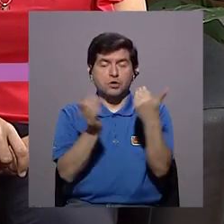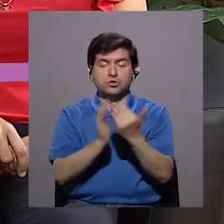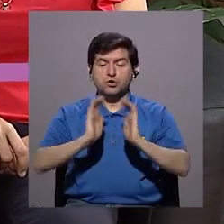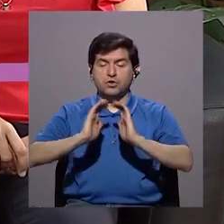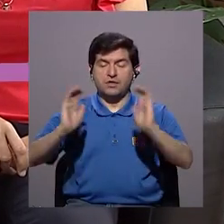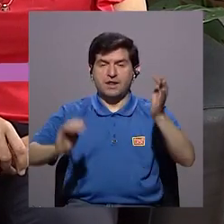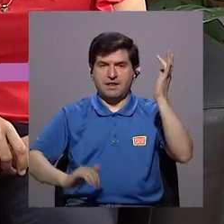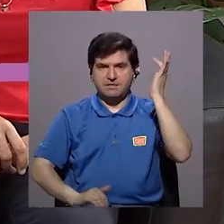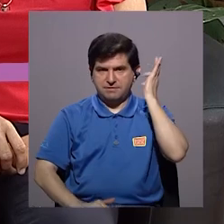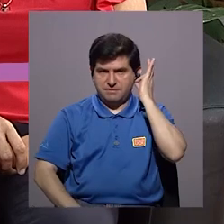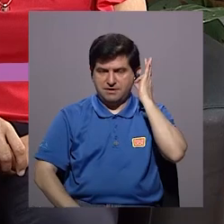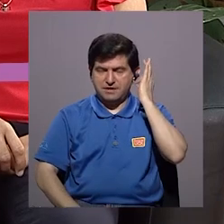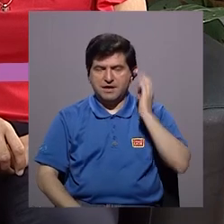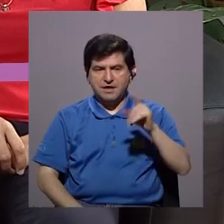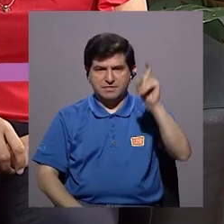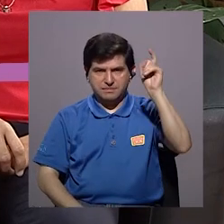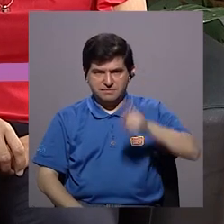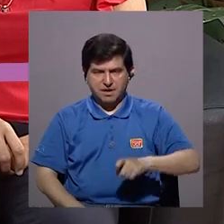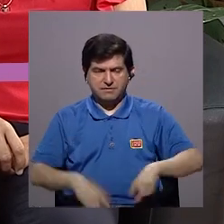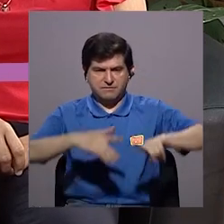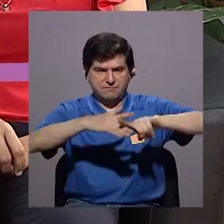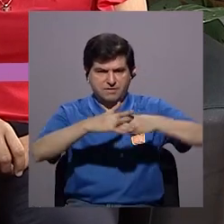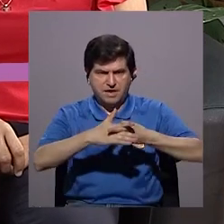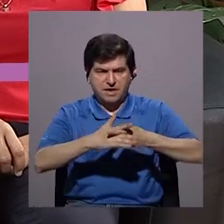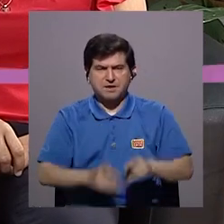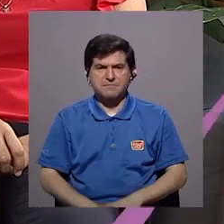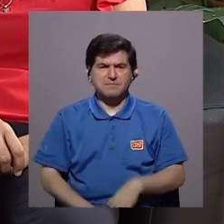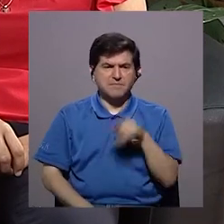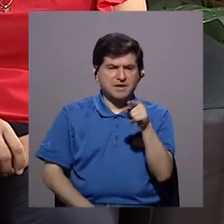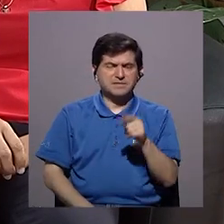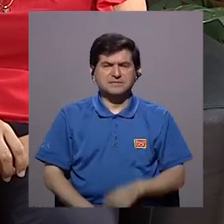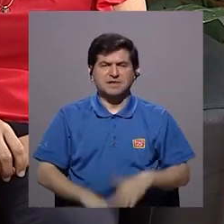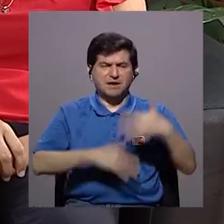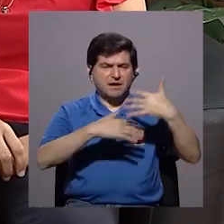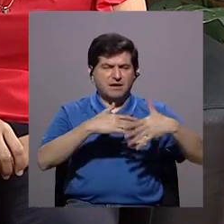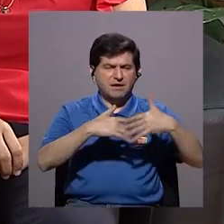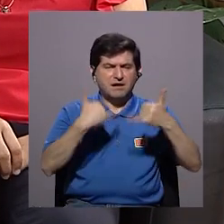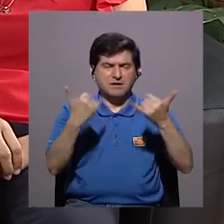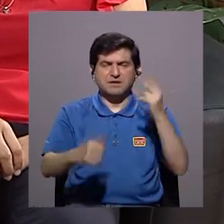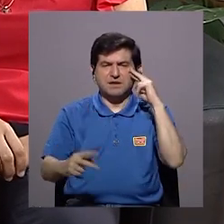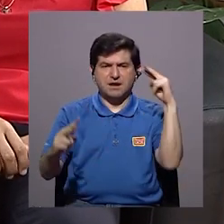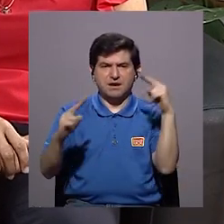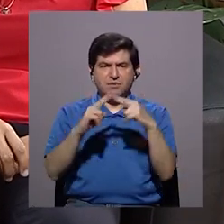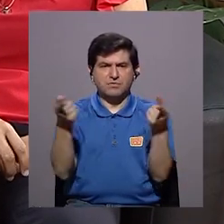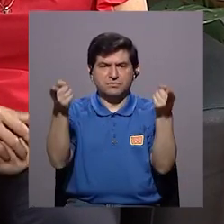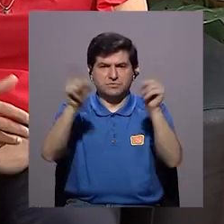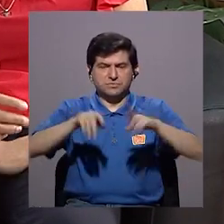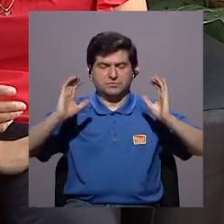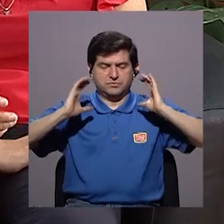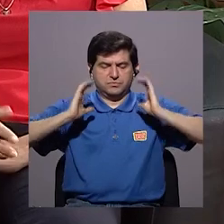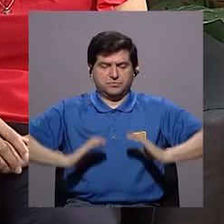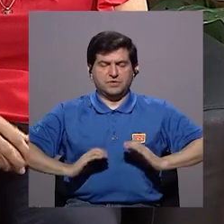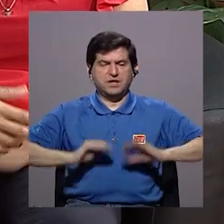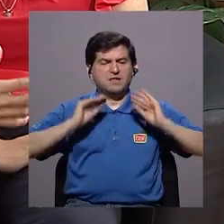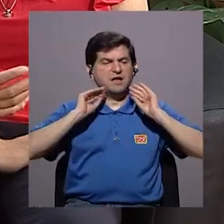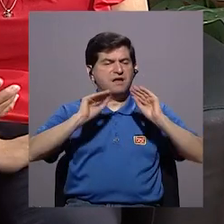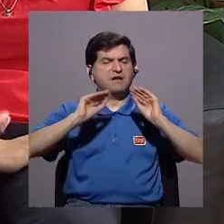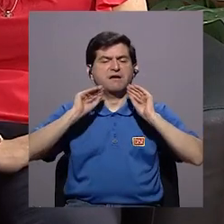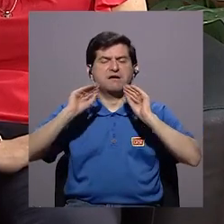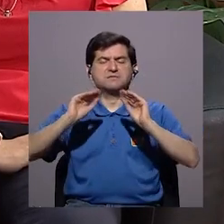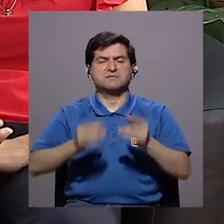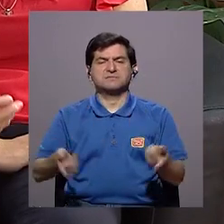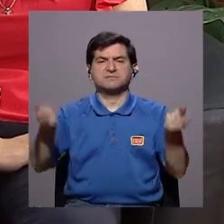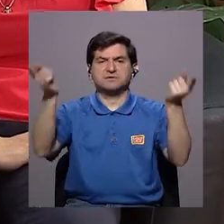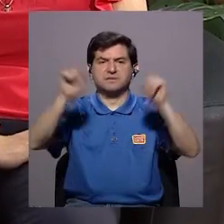Todas las niñas deberían, desde que empiezan la menstruación o desde antes, ya empezar a conocer qué va a pasar con su cuerpo. Deberíamos